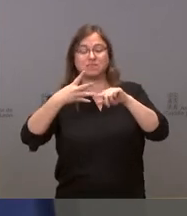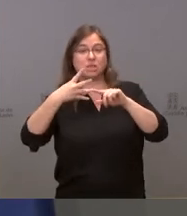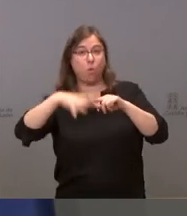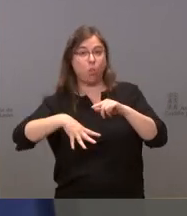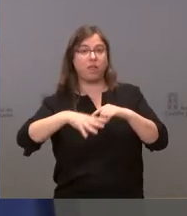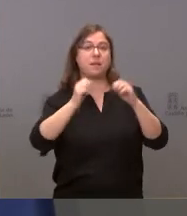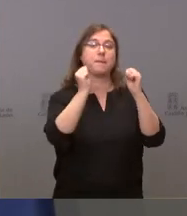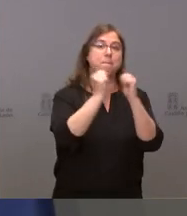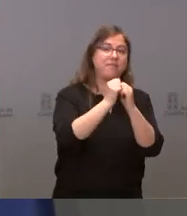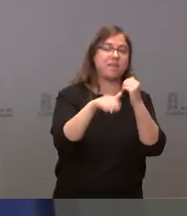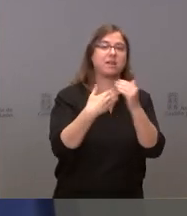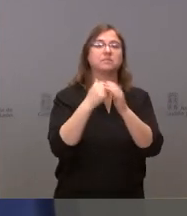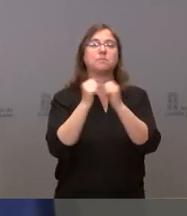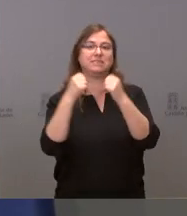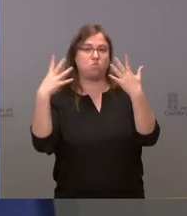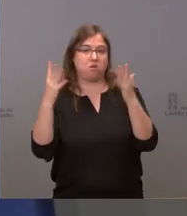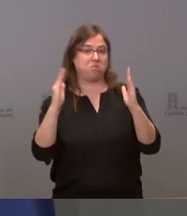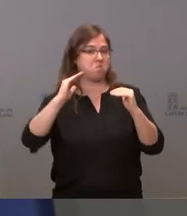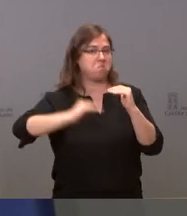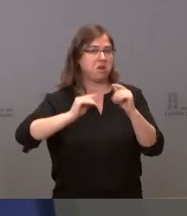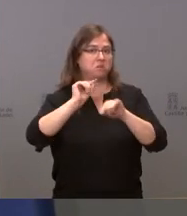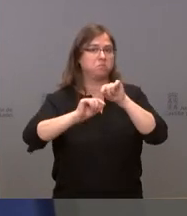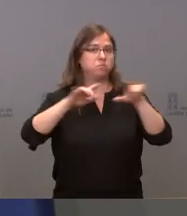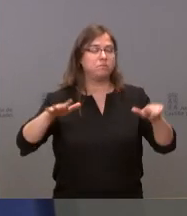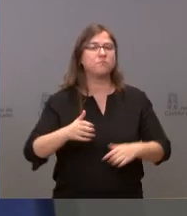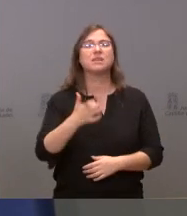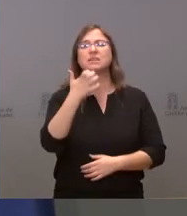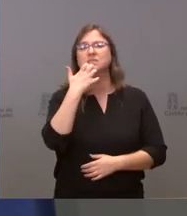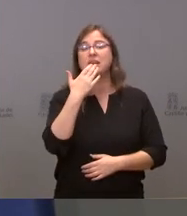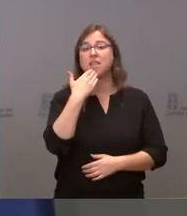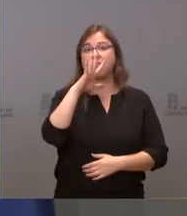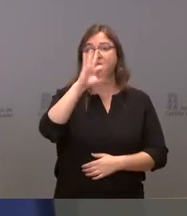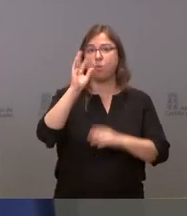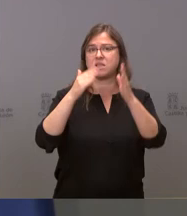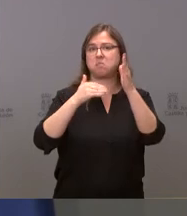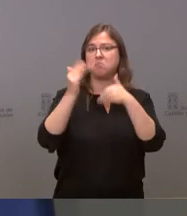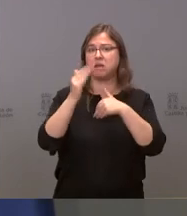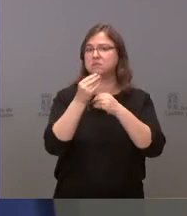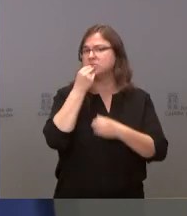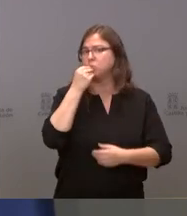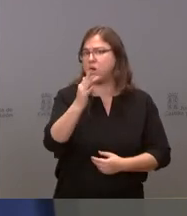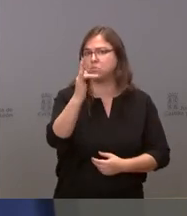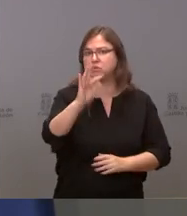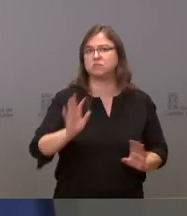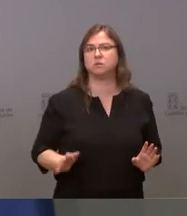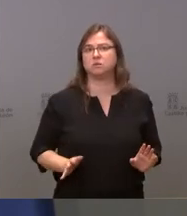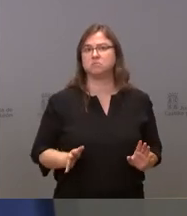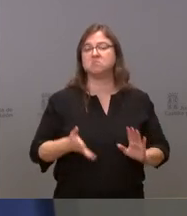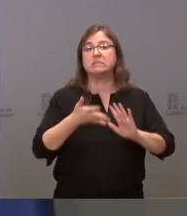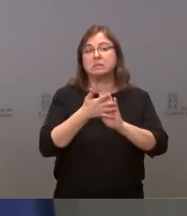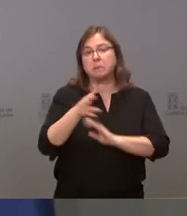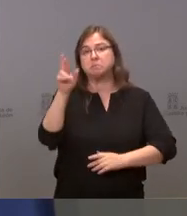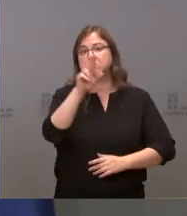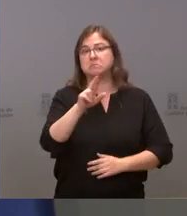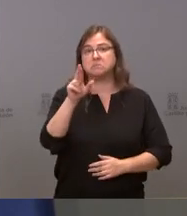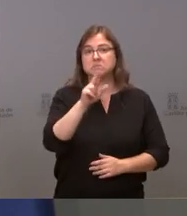años. El comportamiento por encima de los 50 en la edad de vacunación también es bueno. En principio, insisto,